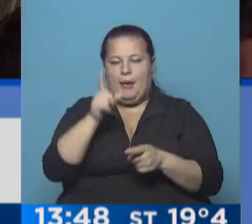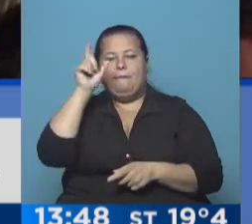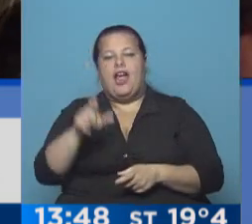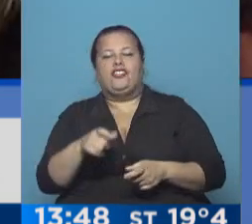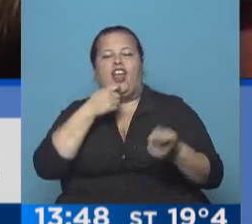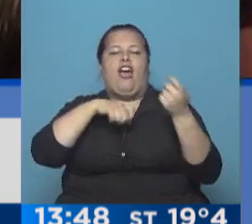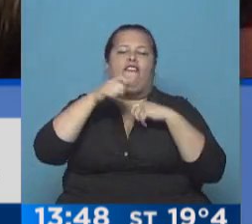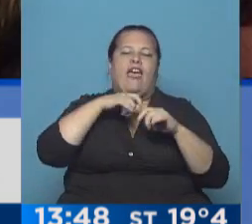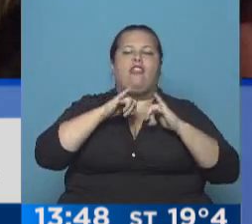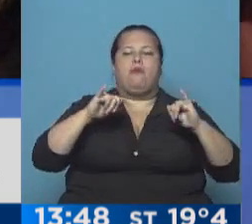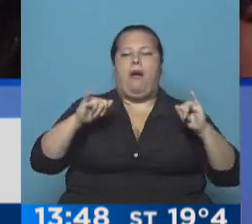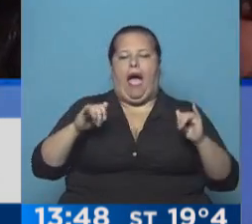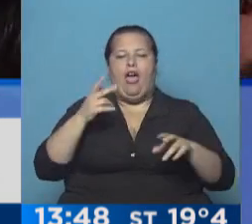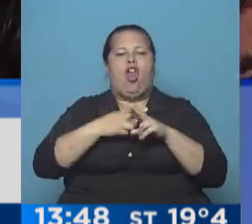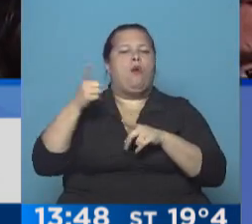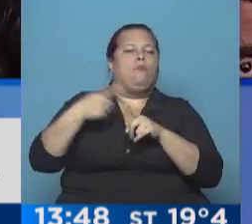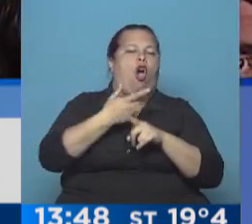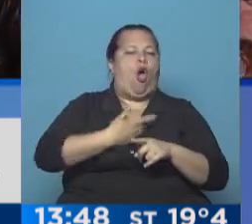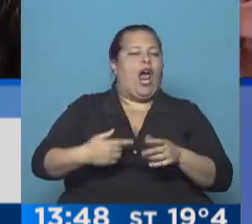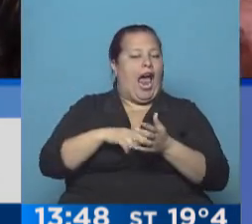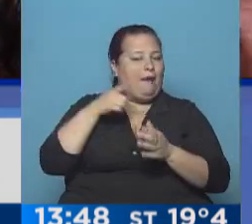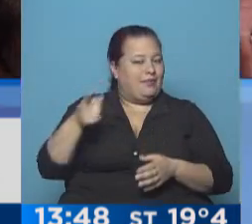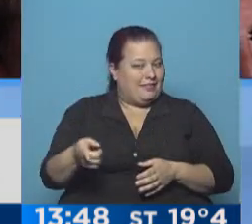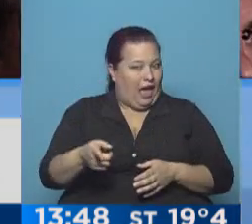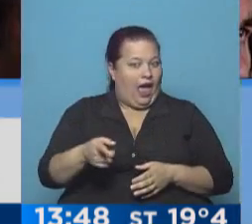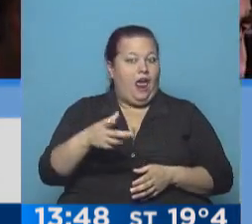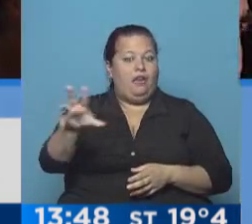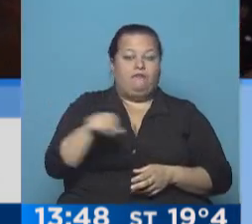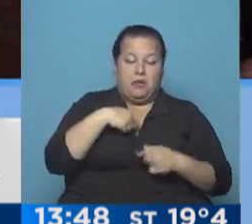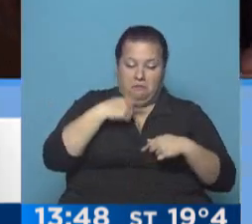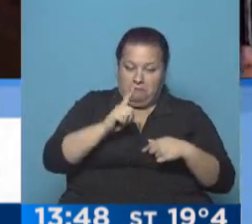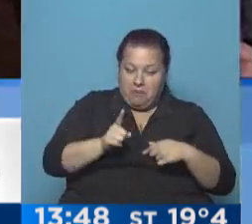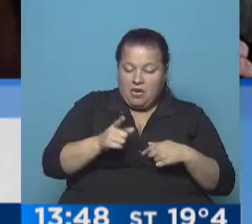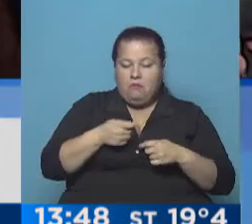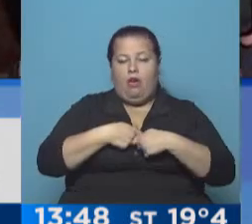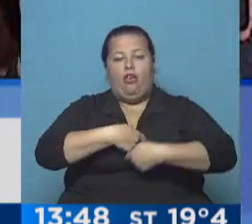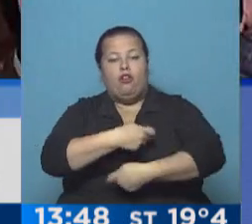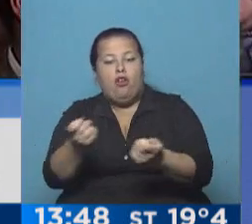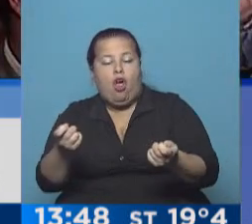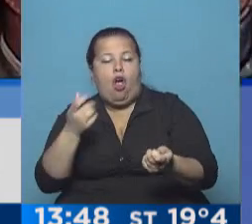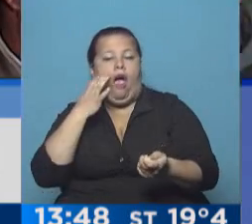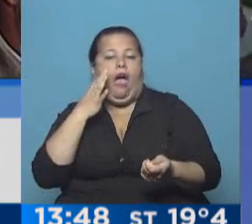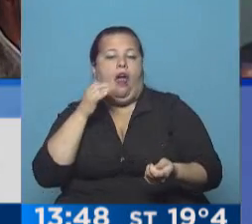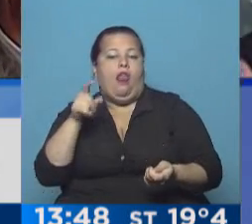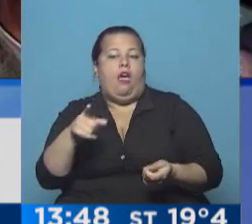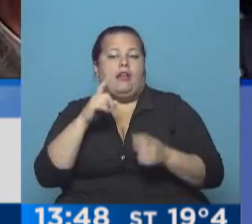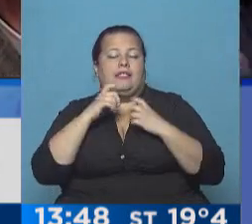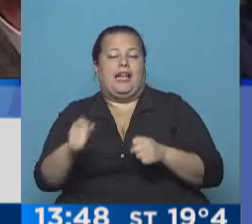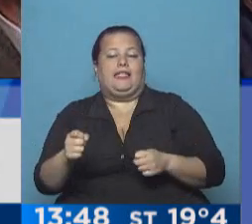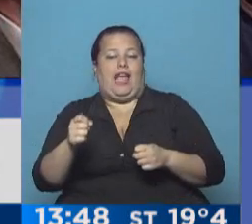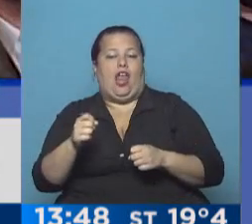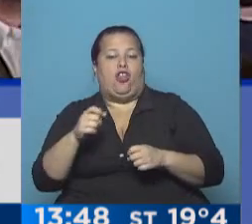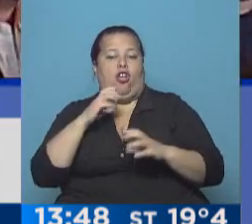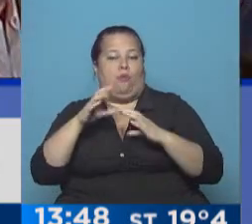que venden pauta publicitaria en nombre del gobierno porteño, ¿se le habrán quedado ellos? ¿Le habrán repartido algo al secretario de